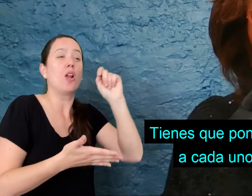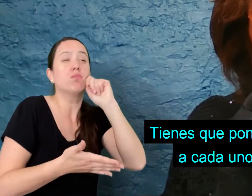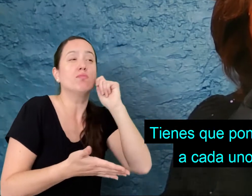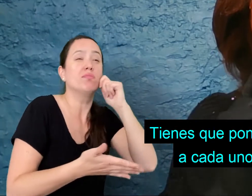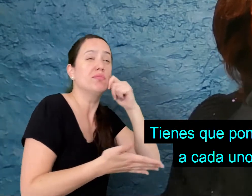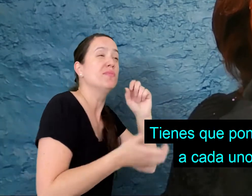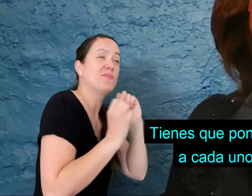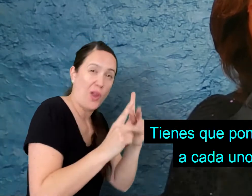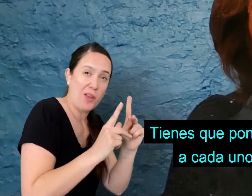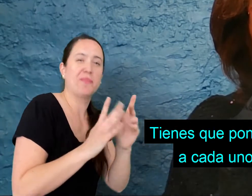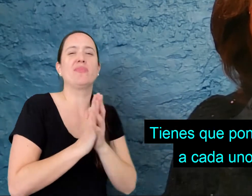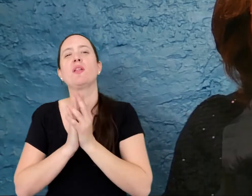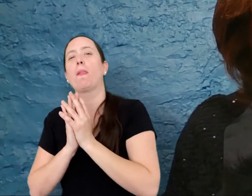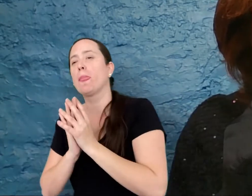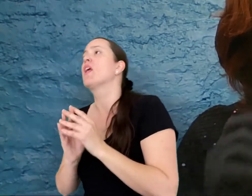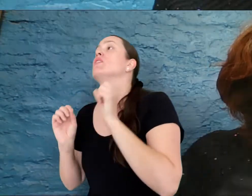de ellos.